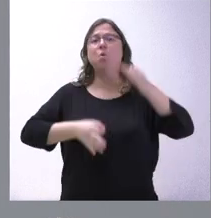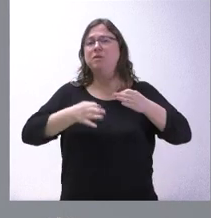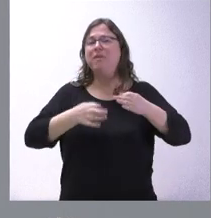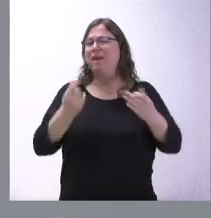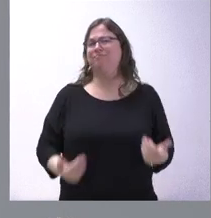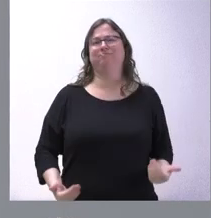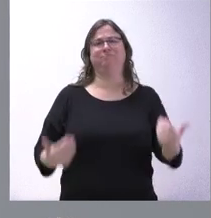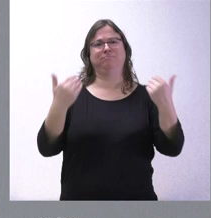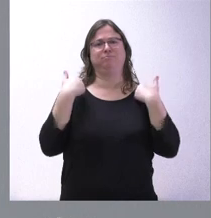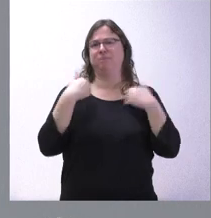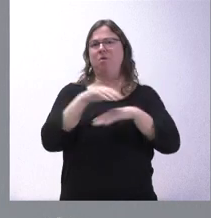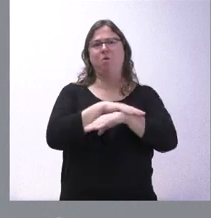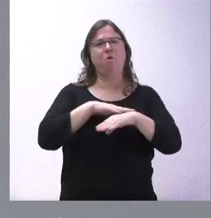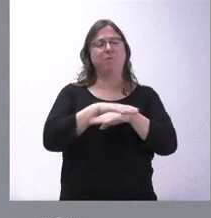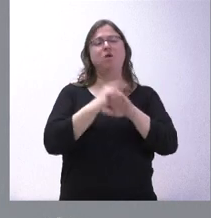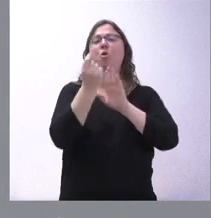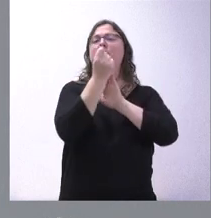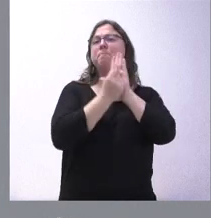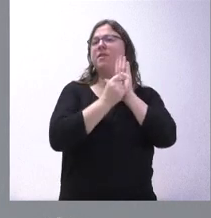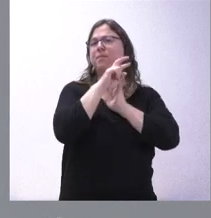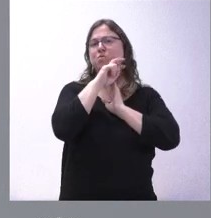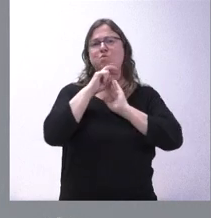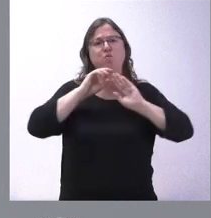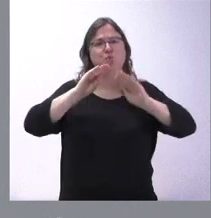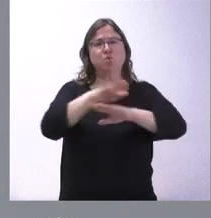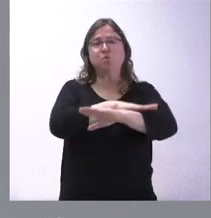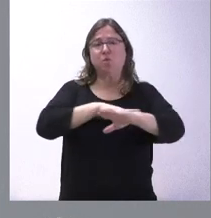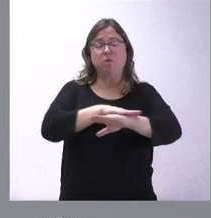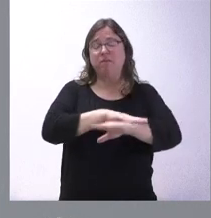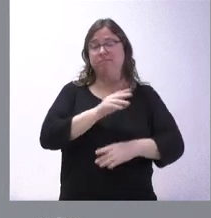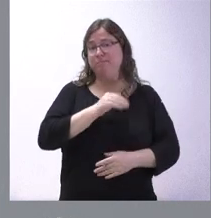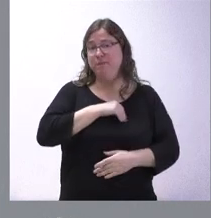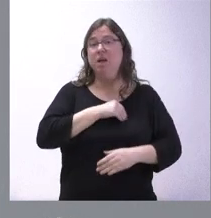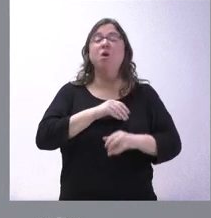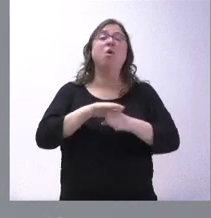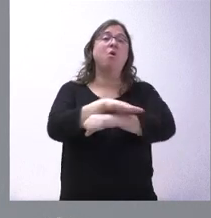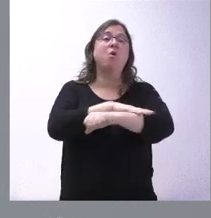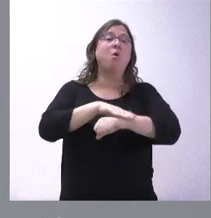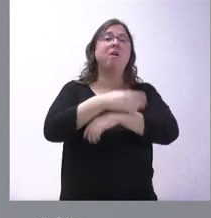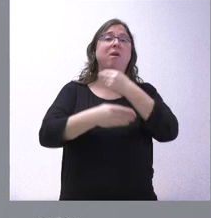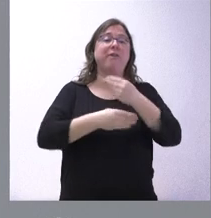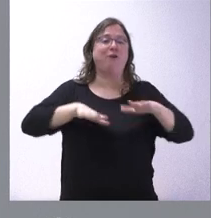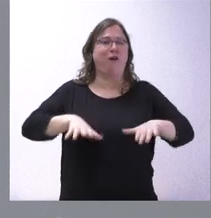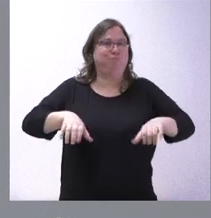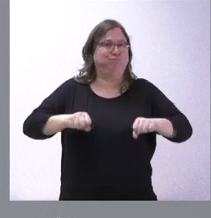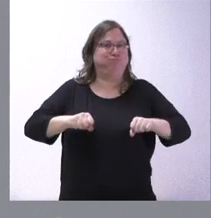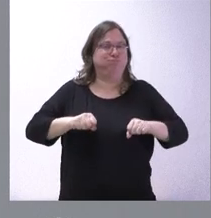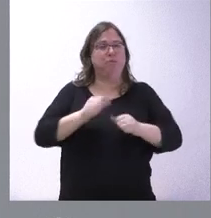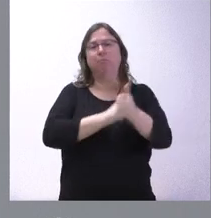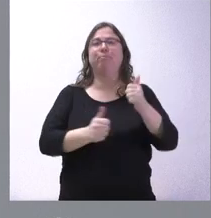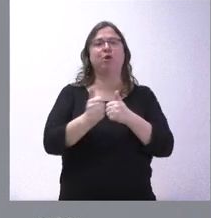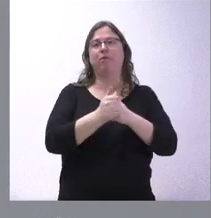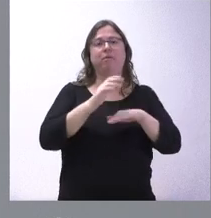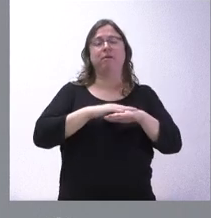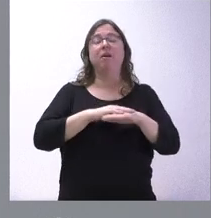asumiera el Gobierno, tendrían que ser principios que asumiera este Gobierno y desgraciadamente el Gobierno antepone su permanencia en el poder por